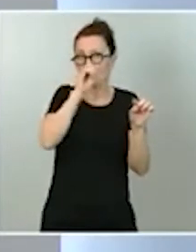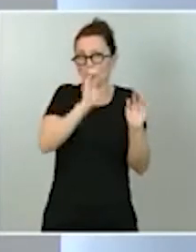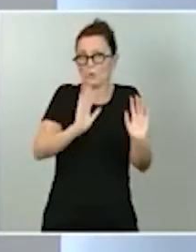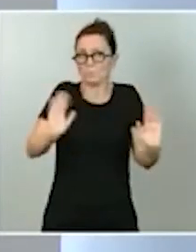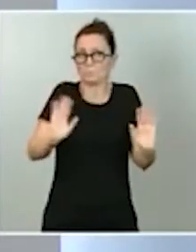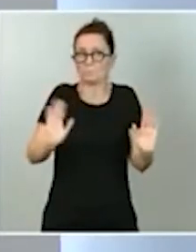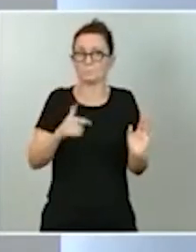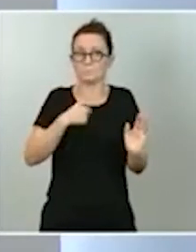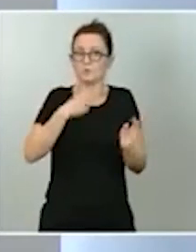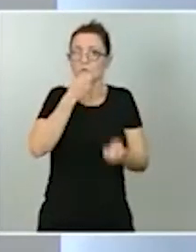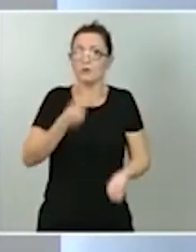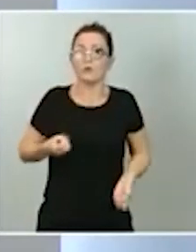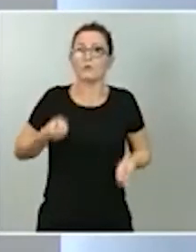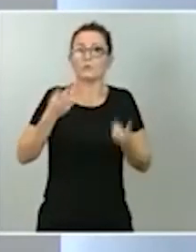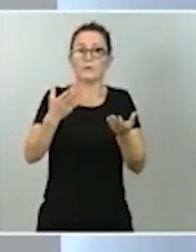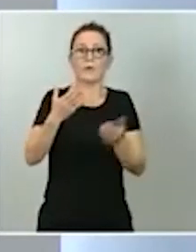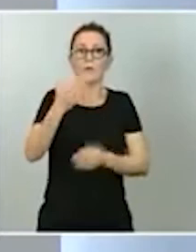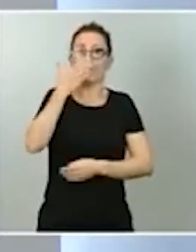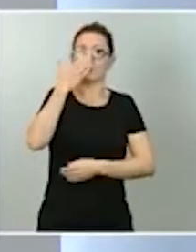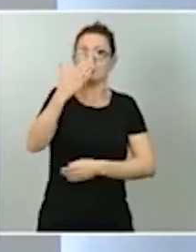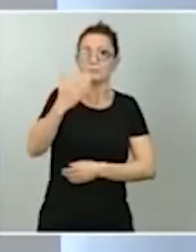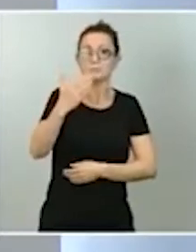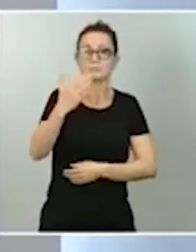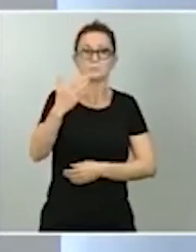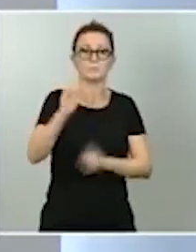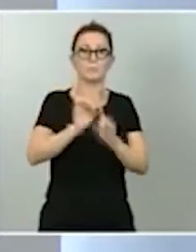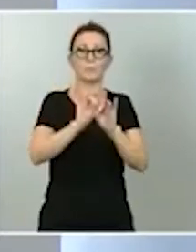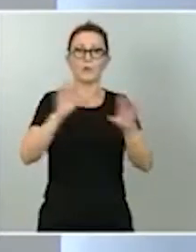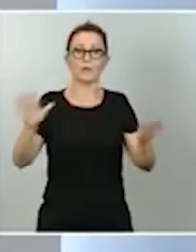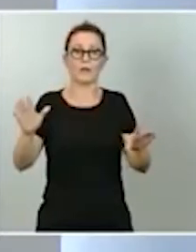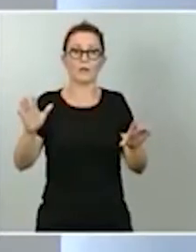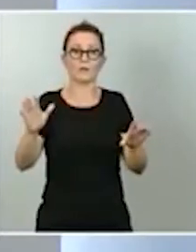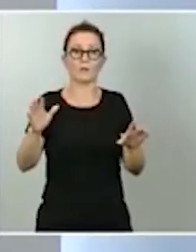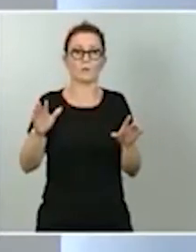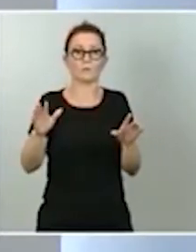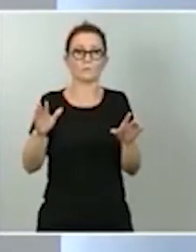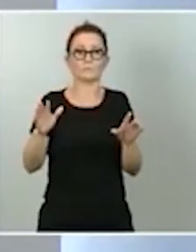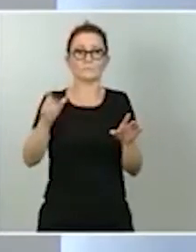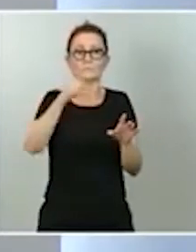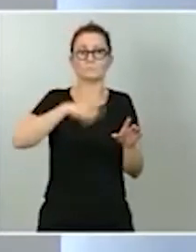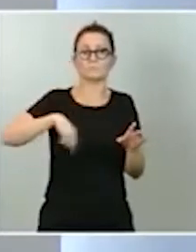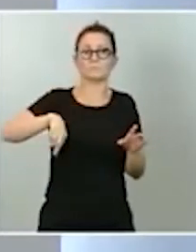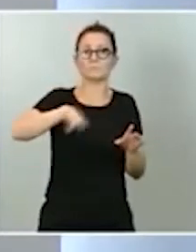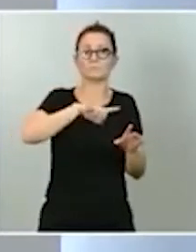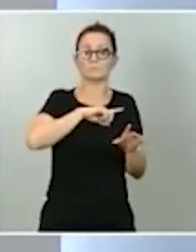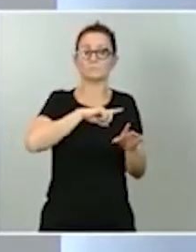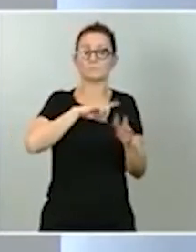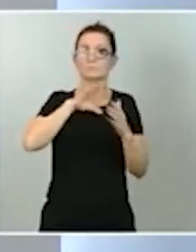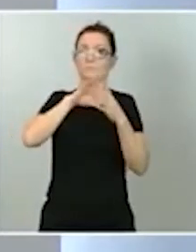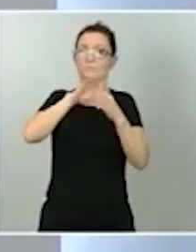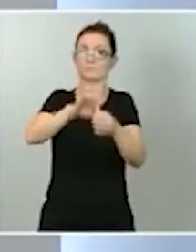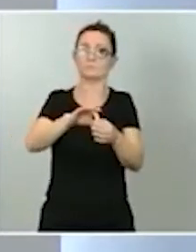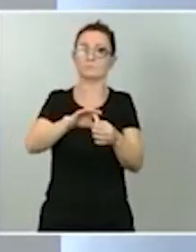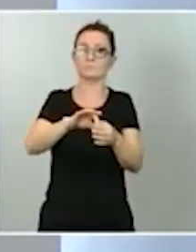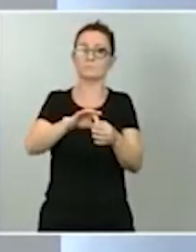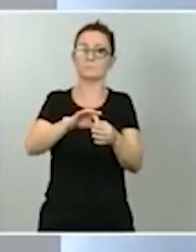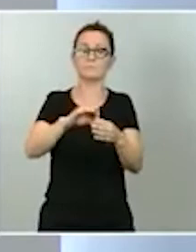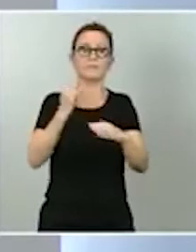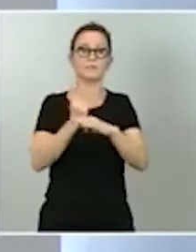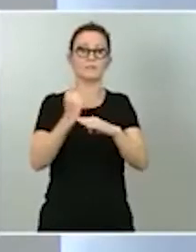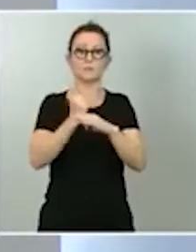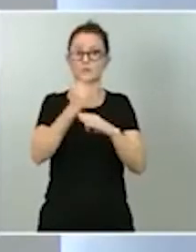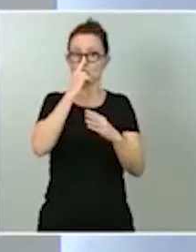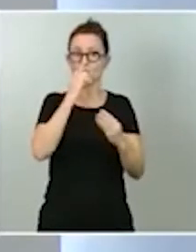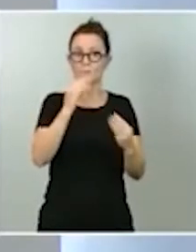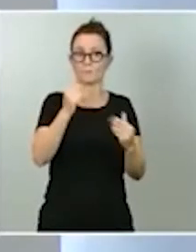toda transparencia que estamos absolutamente alineados con los institutos de previsión, tanto públicos como